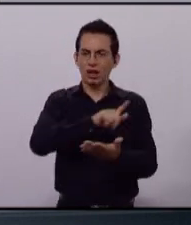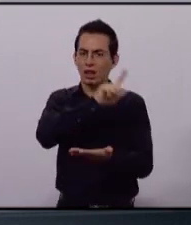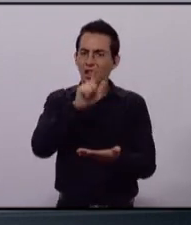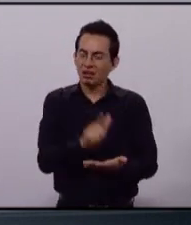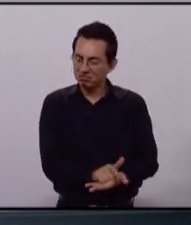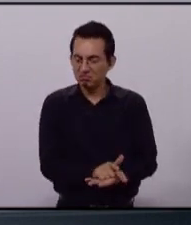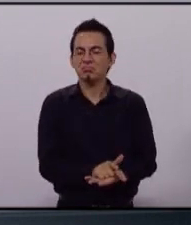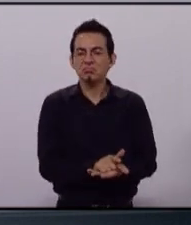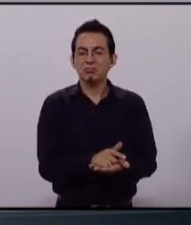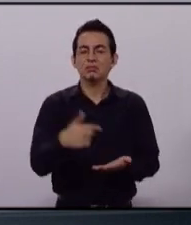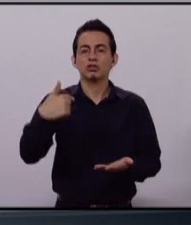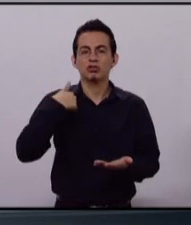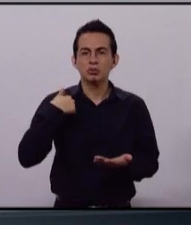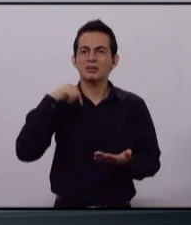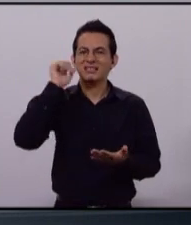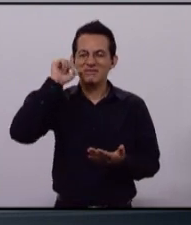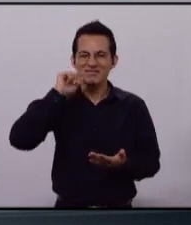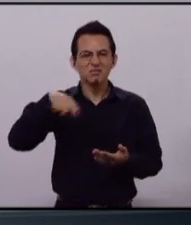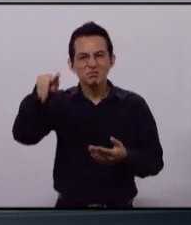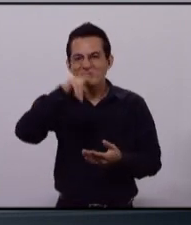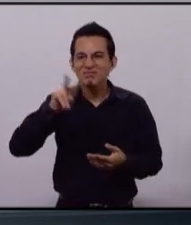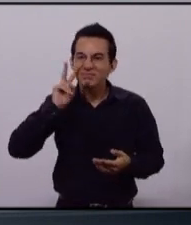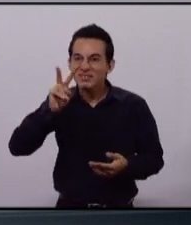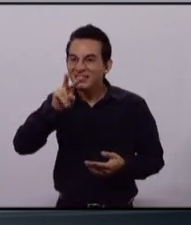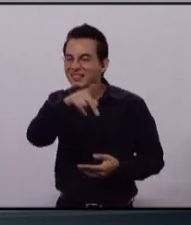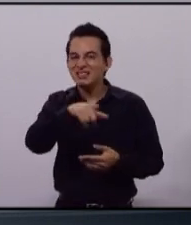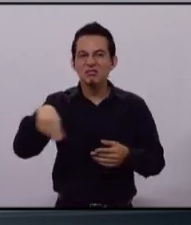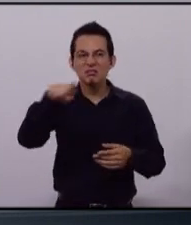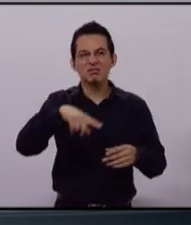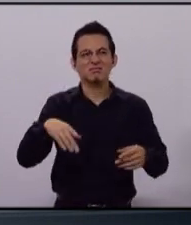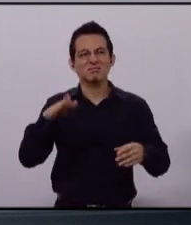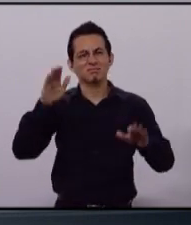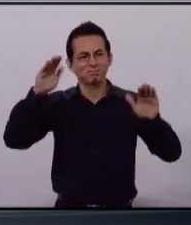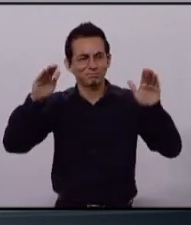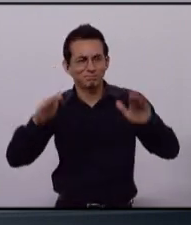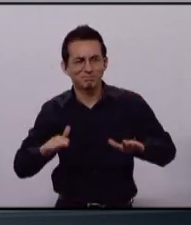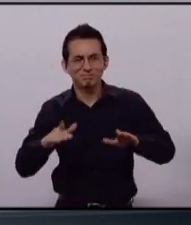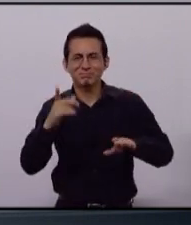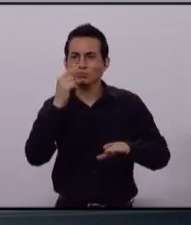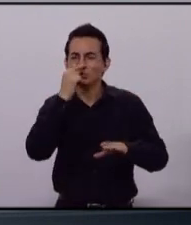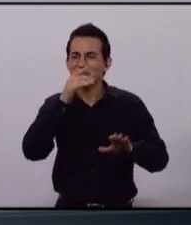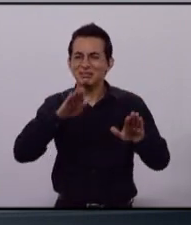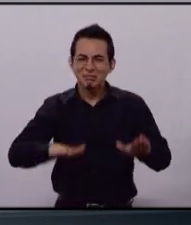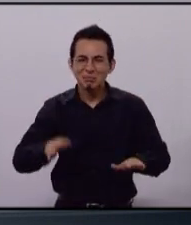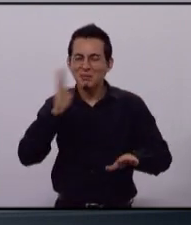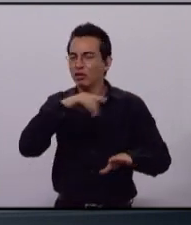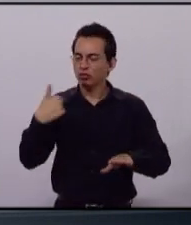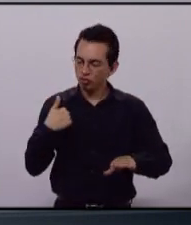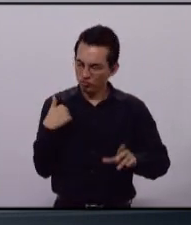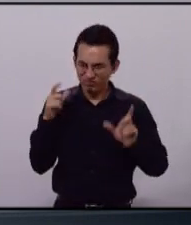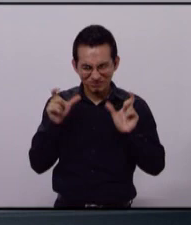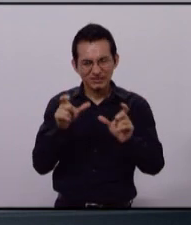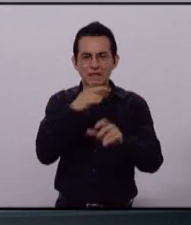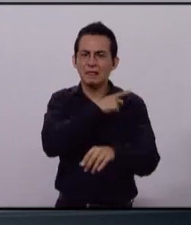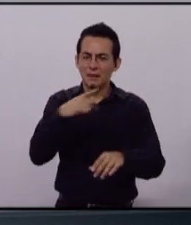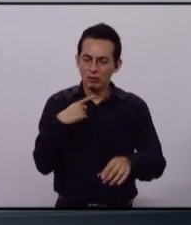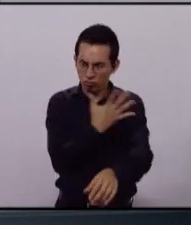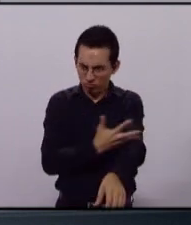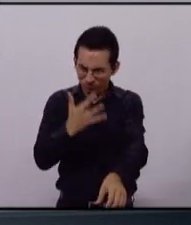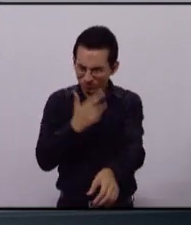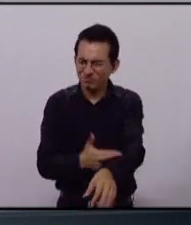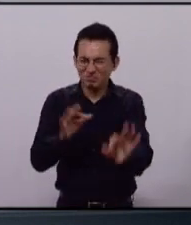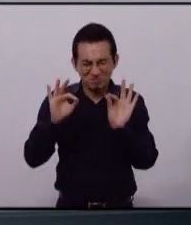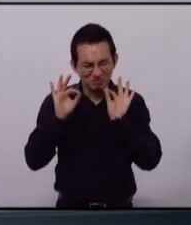he dado la batalla a la corrupción y deseo demostrar que puedo encabezar un gobierno honesto, derecho